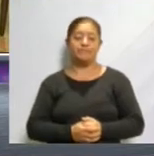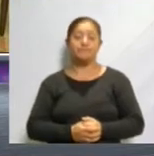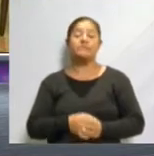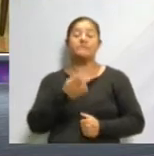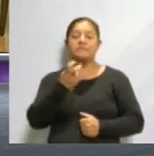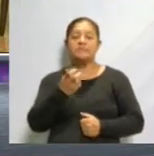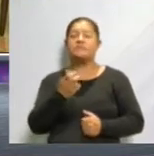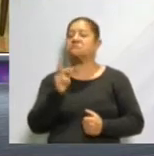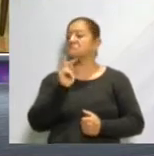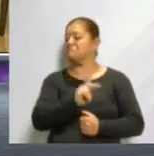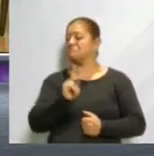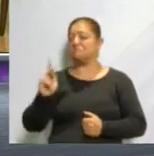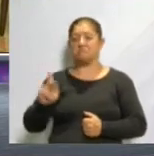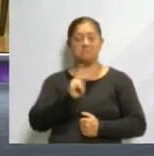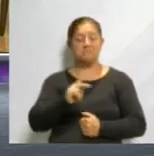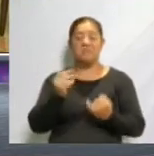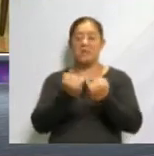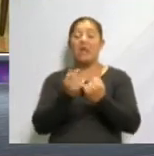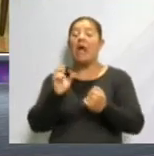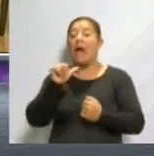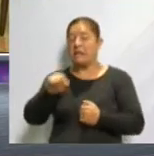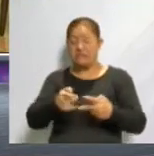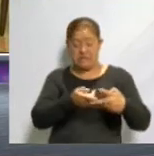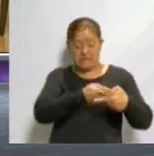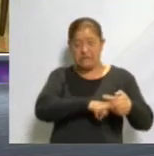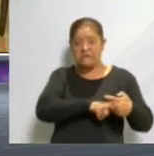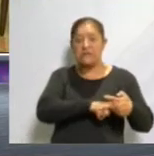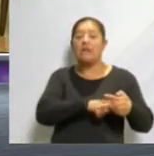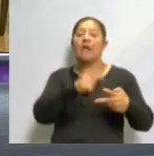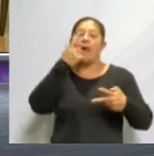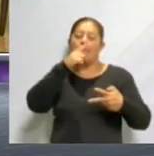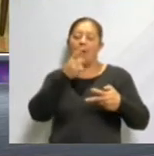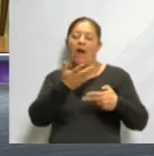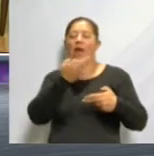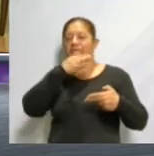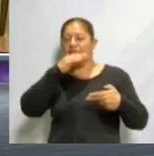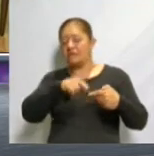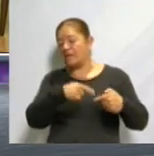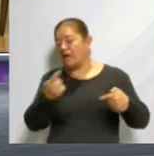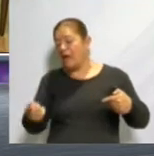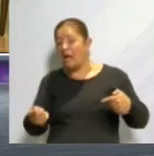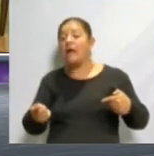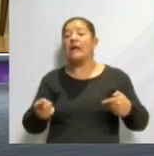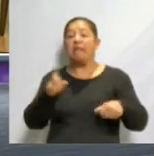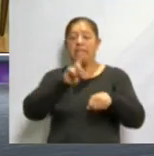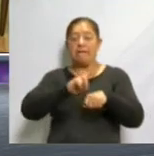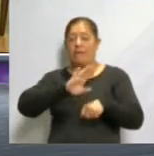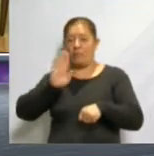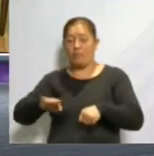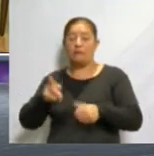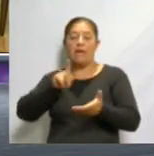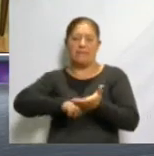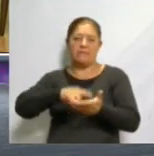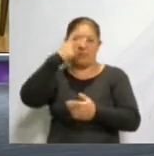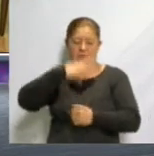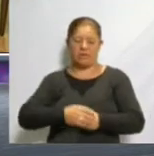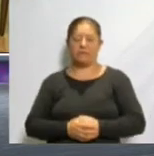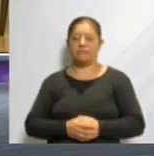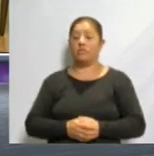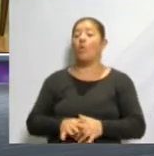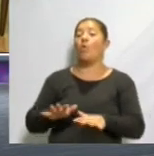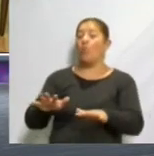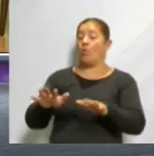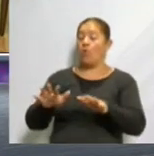coexisten y es el preámbulo para la celebración del Día de Muertos en nuestro país. ¡Guau! Es muy interesante lo que nos comenta.